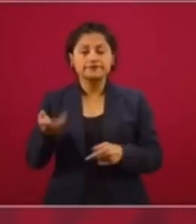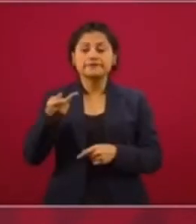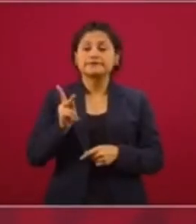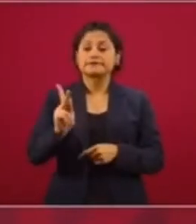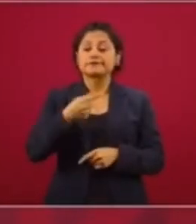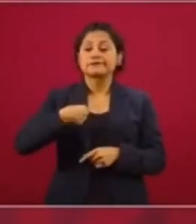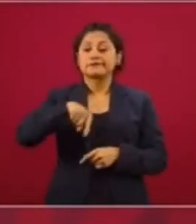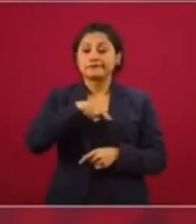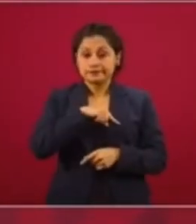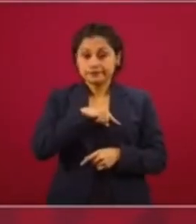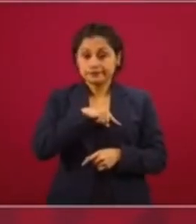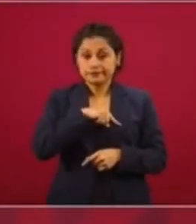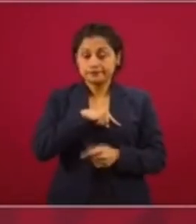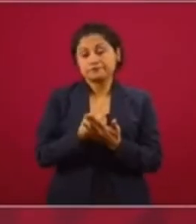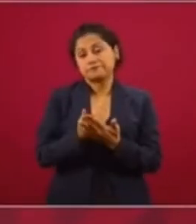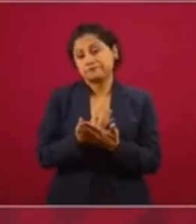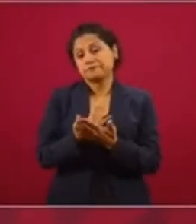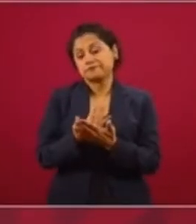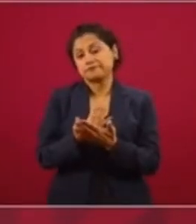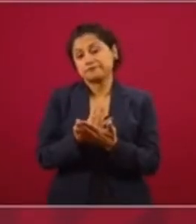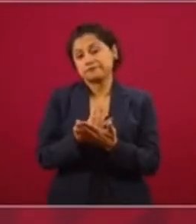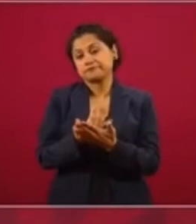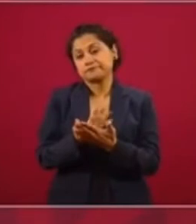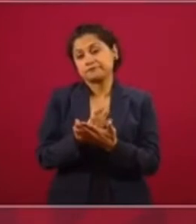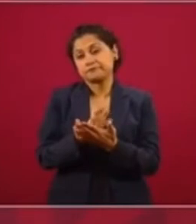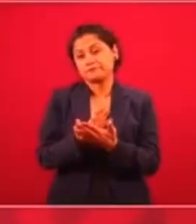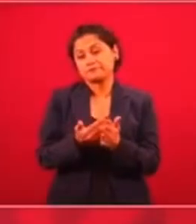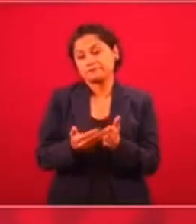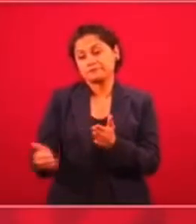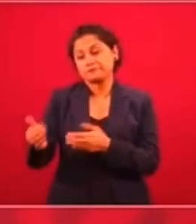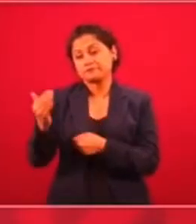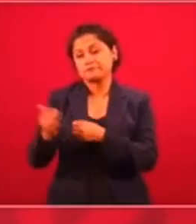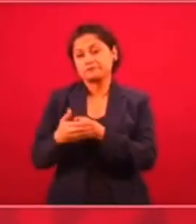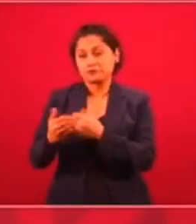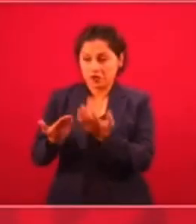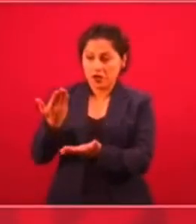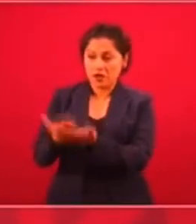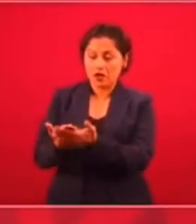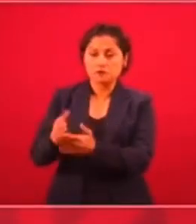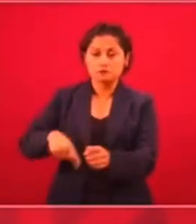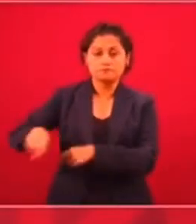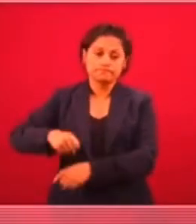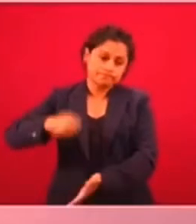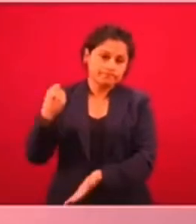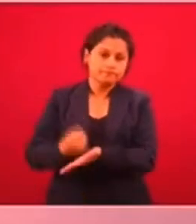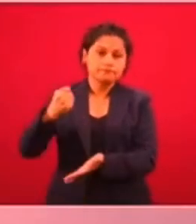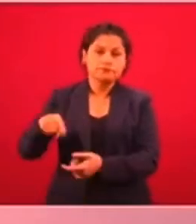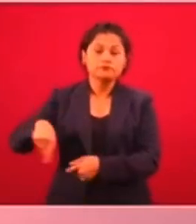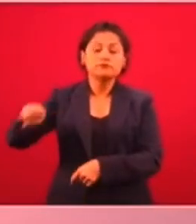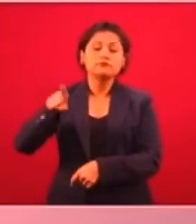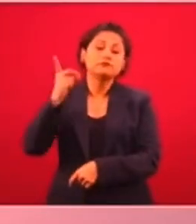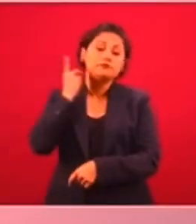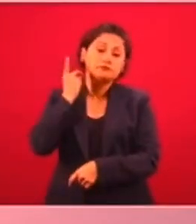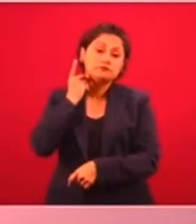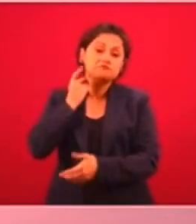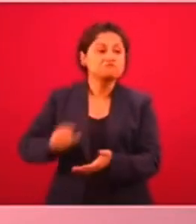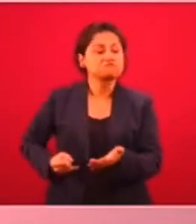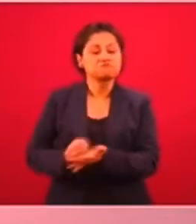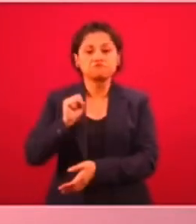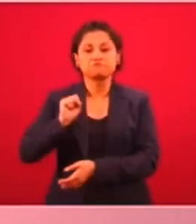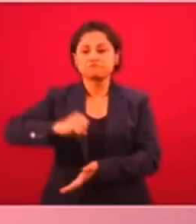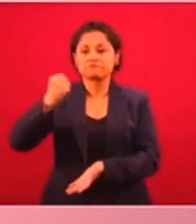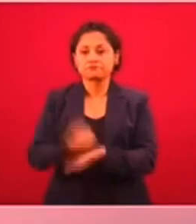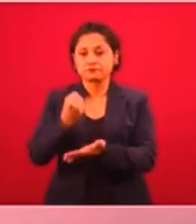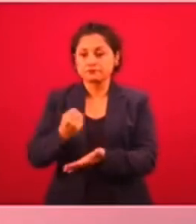que se apruebe nuestra iniciativa que se envió a la Cámara de Diputados para